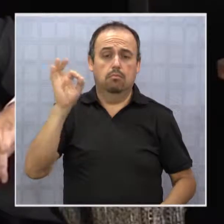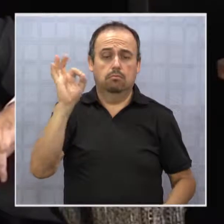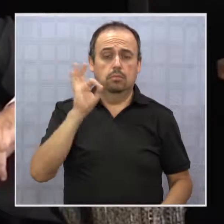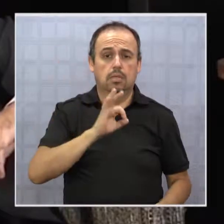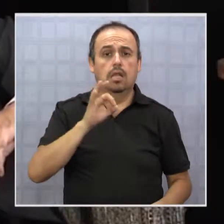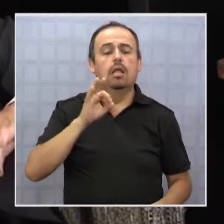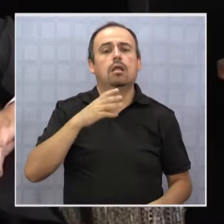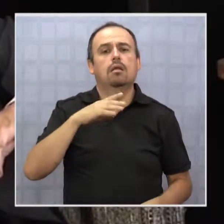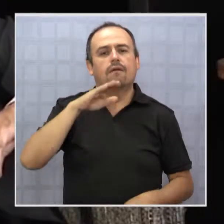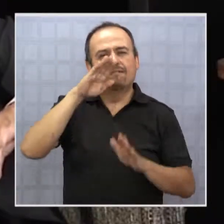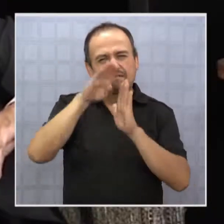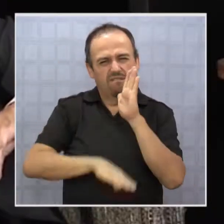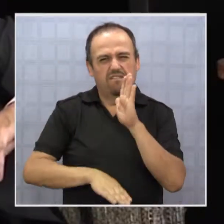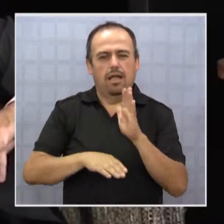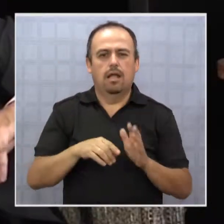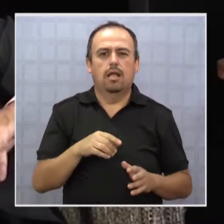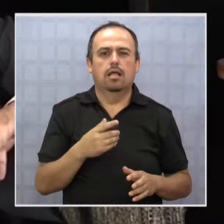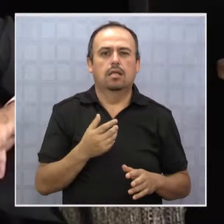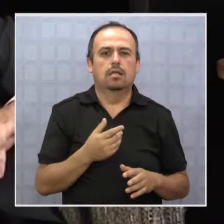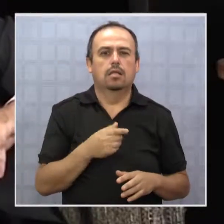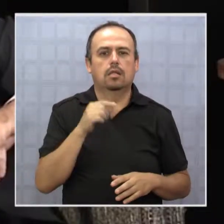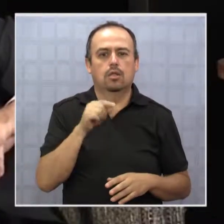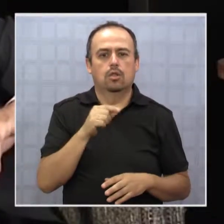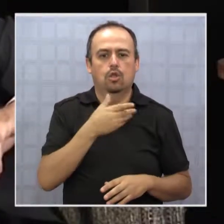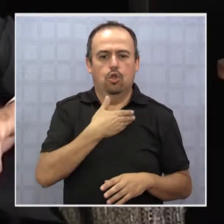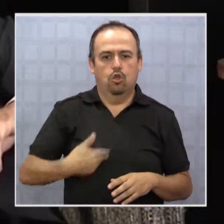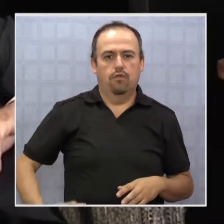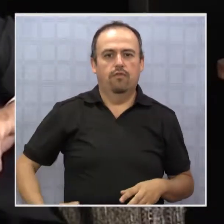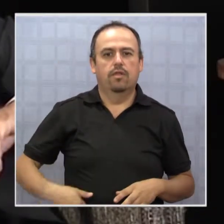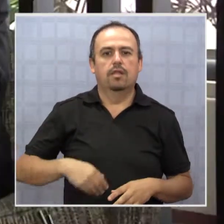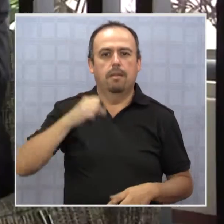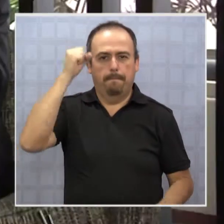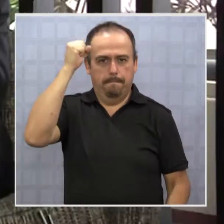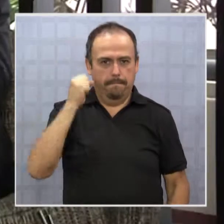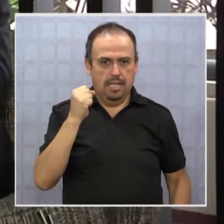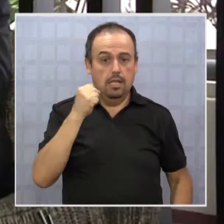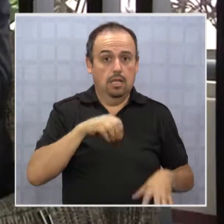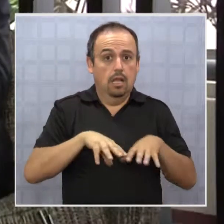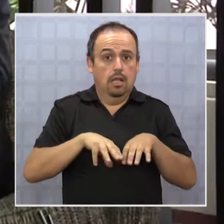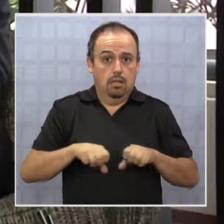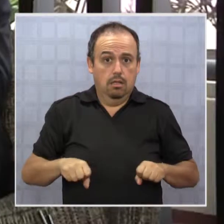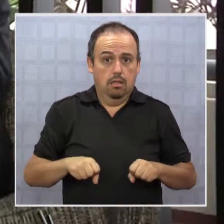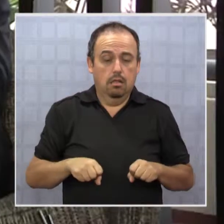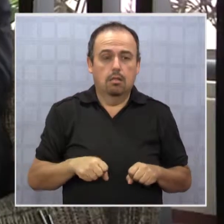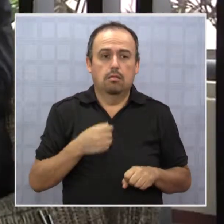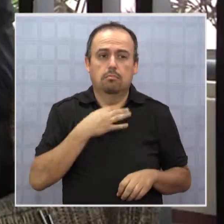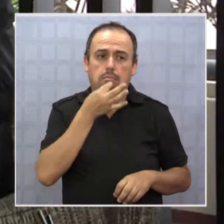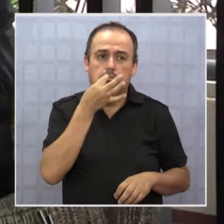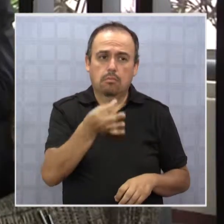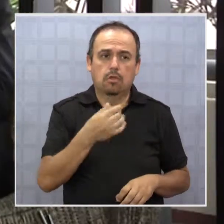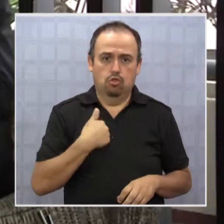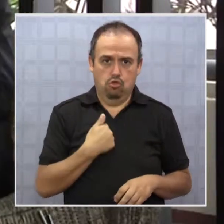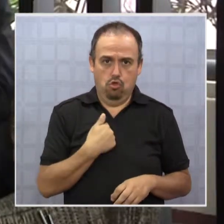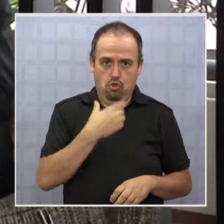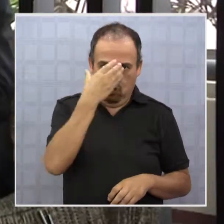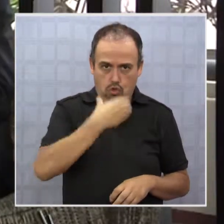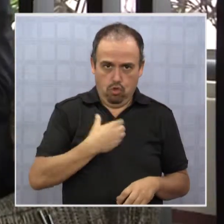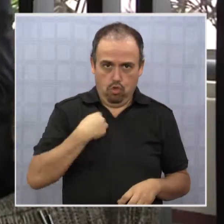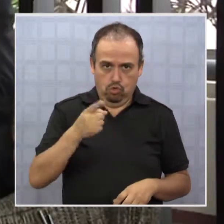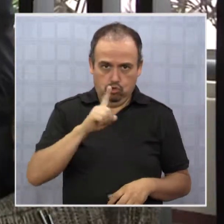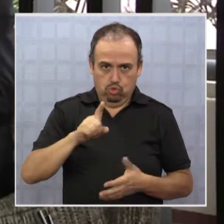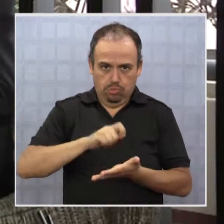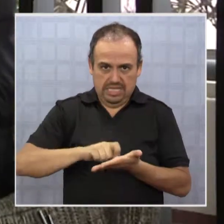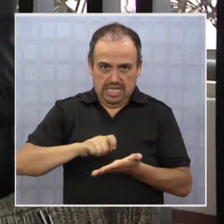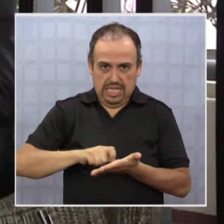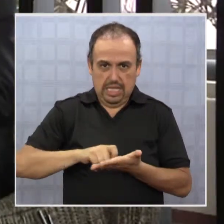que bajar en esos montos durante el gobierno del presidente Piñera. Ese es el compromiso y ese es el compromiso que tengo yo como